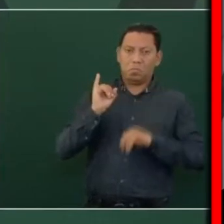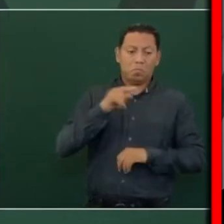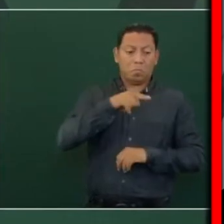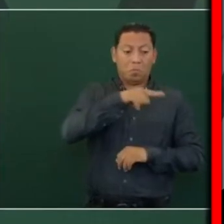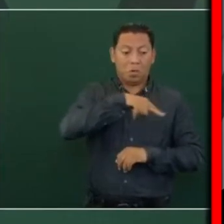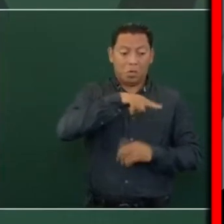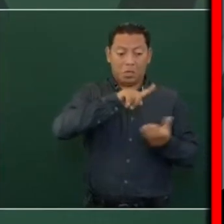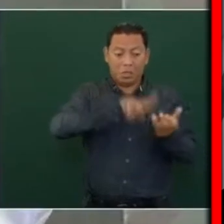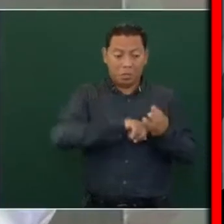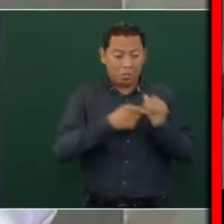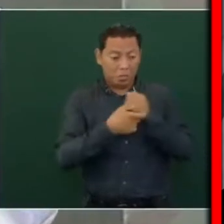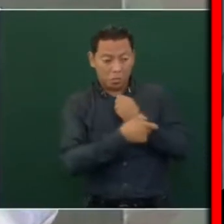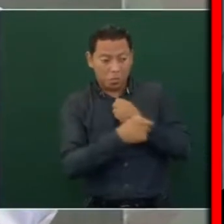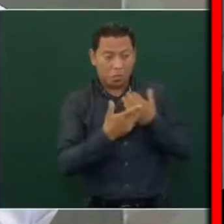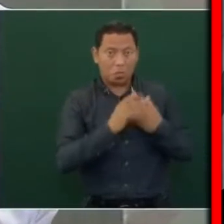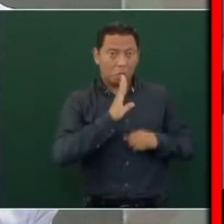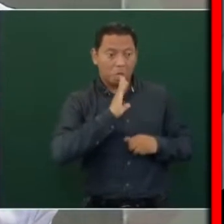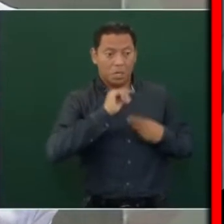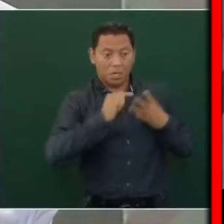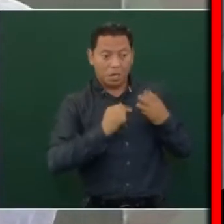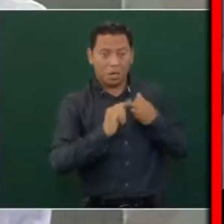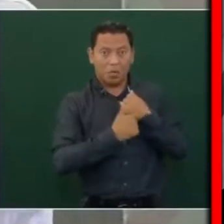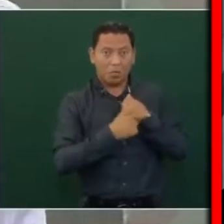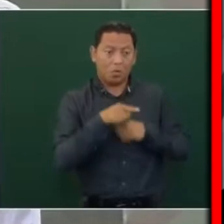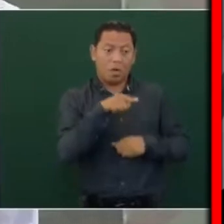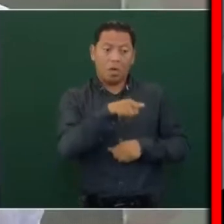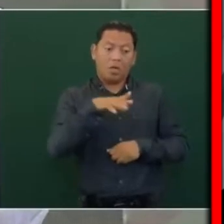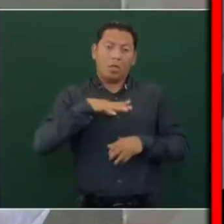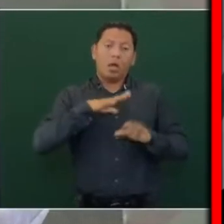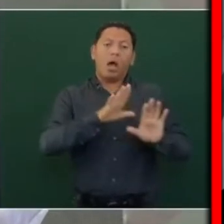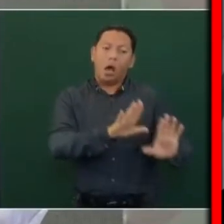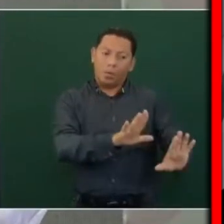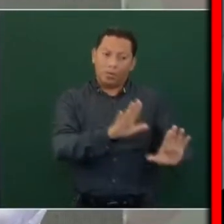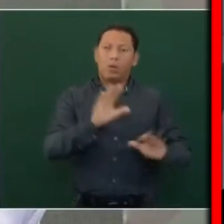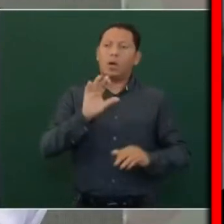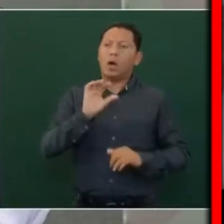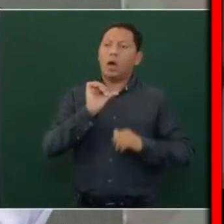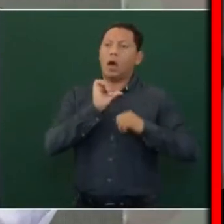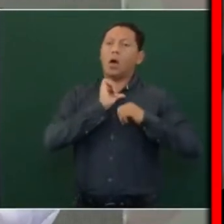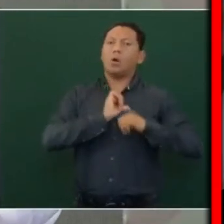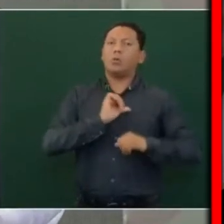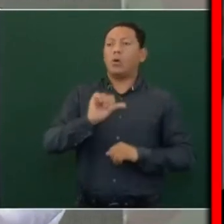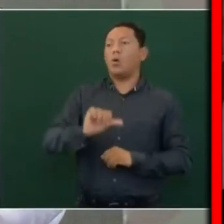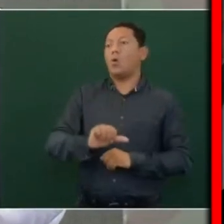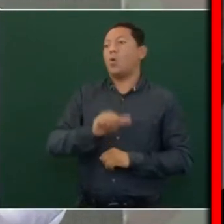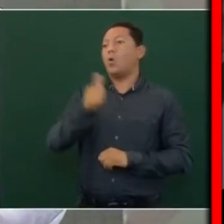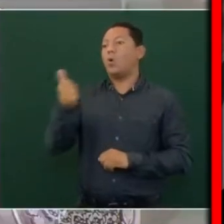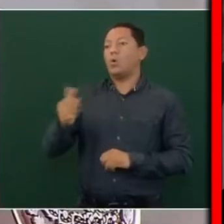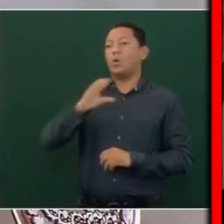existe el Consejo de la Judicatura del Poder Judicial.